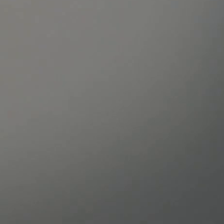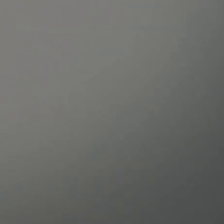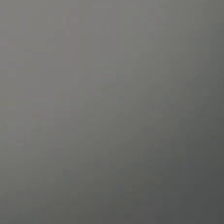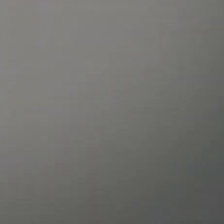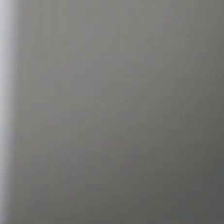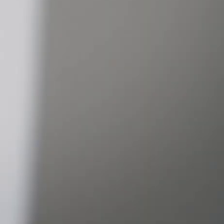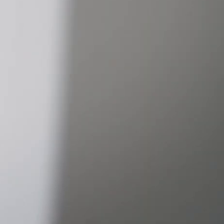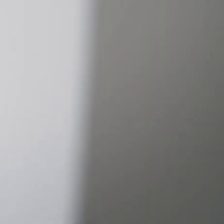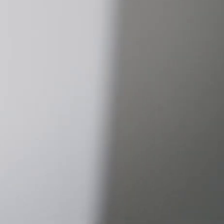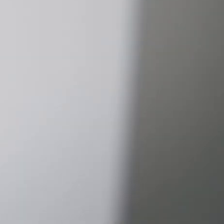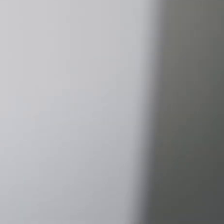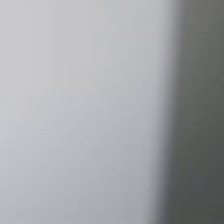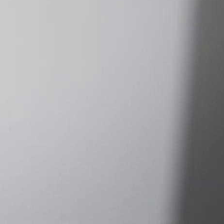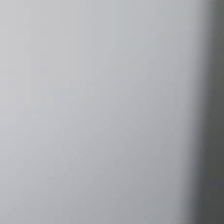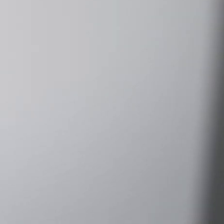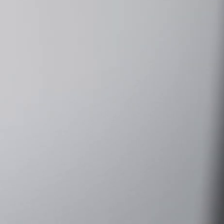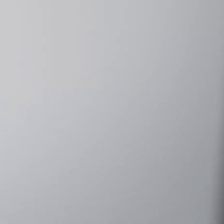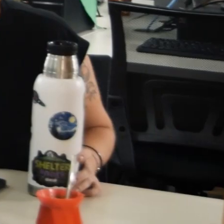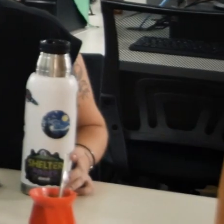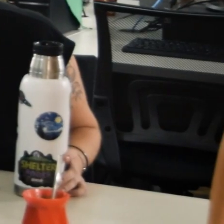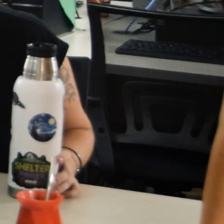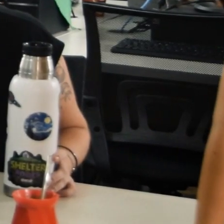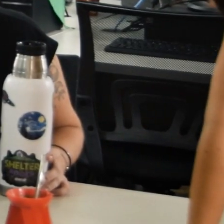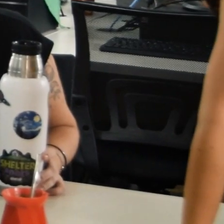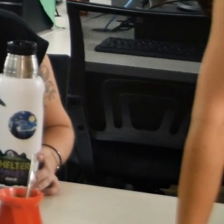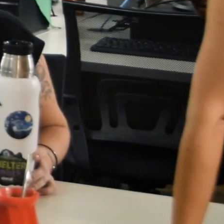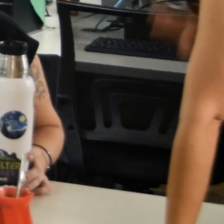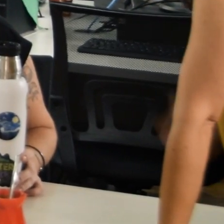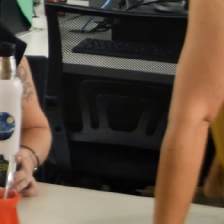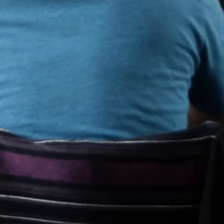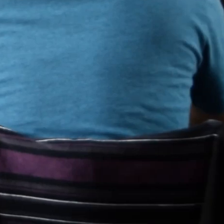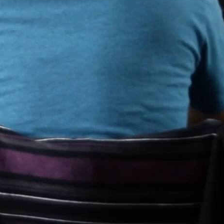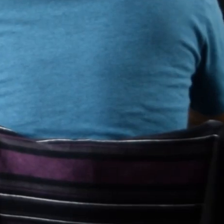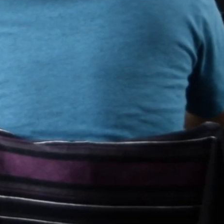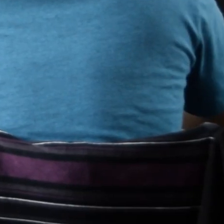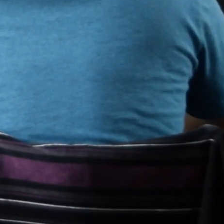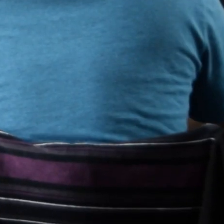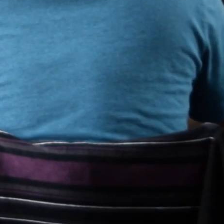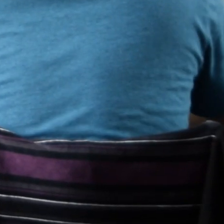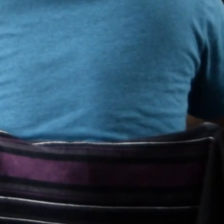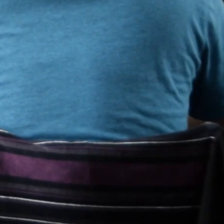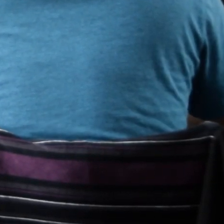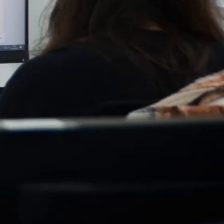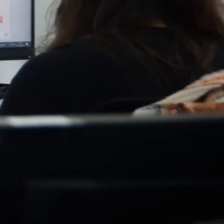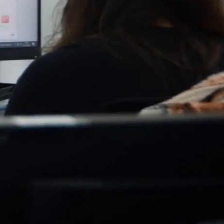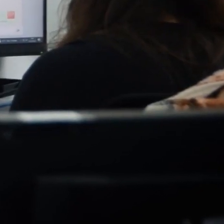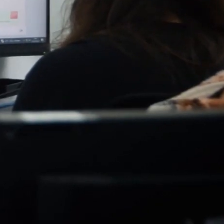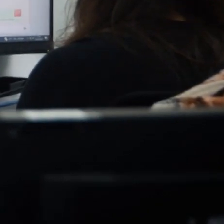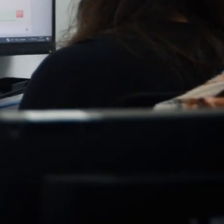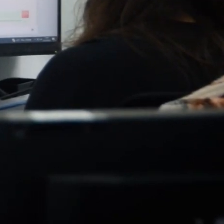En las oficinas de la Agencia Nacional de Discapacidad, trabajadoras y trabajadores se ubican en sus escritorios.